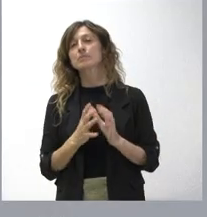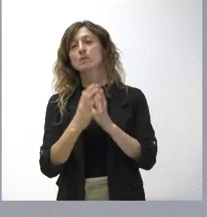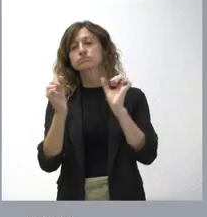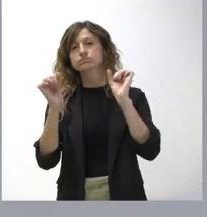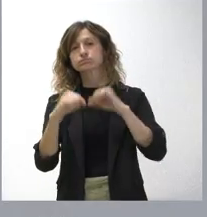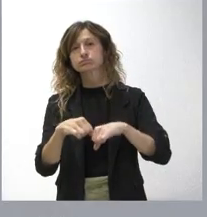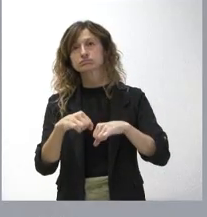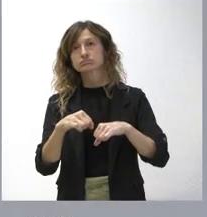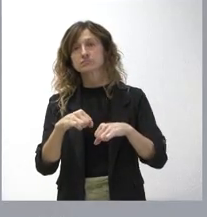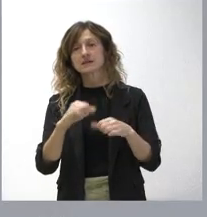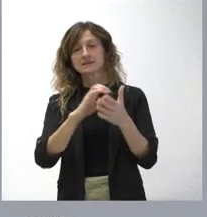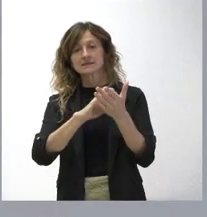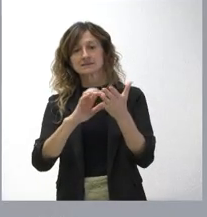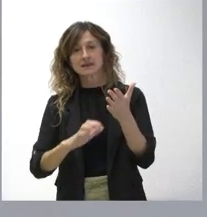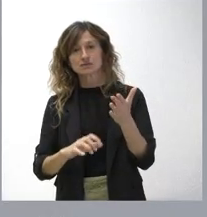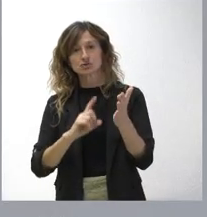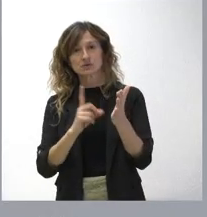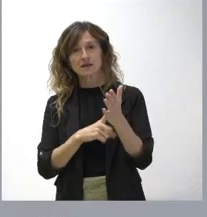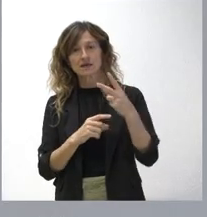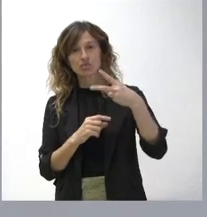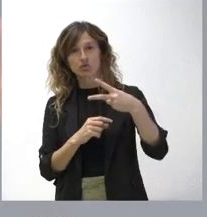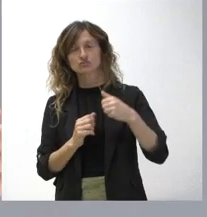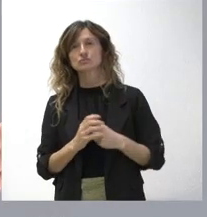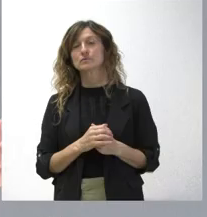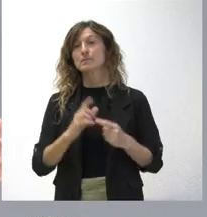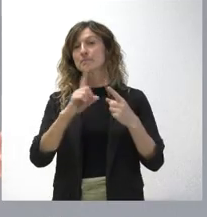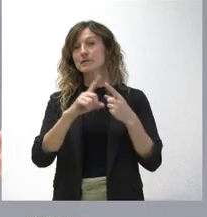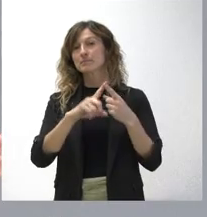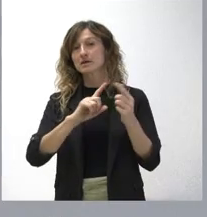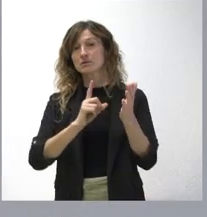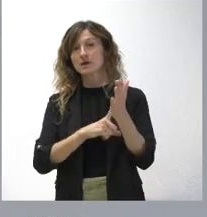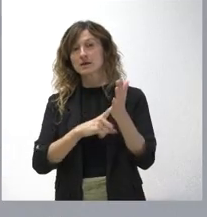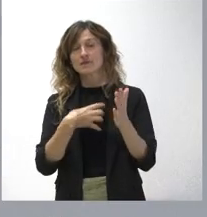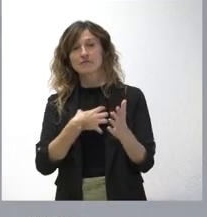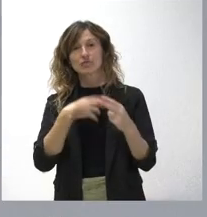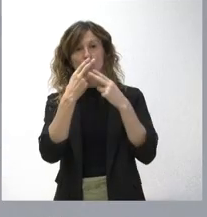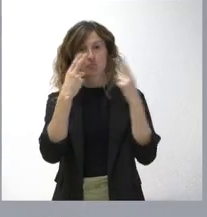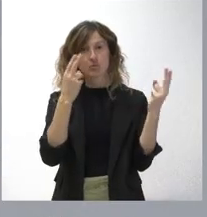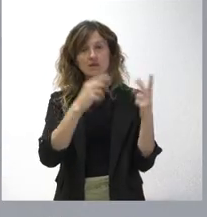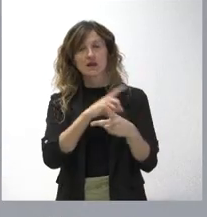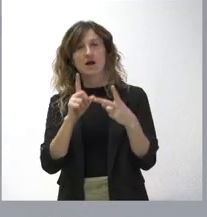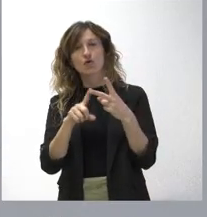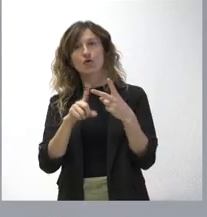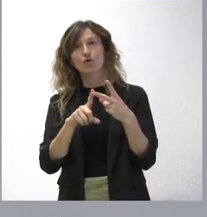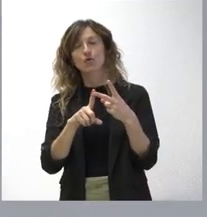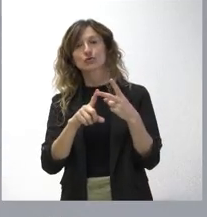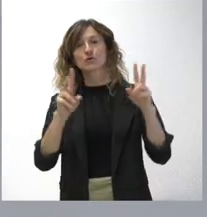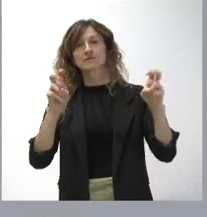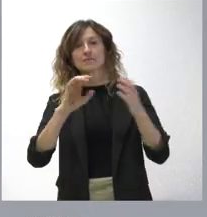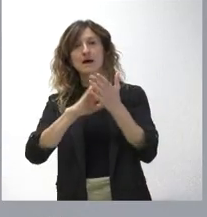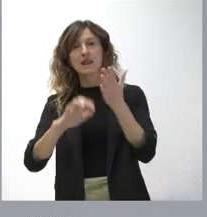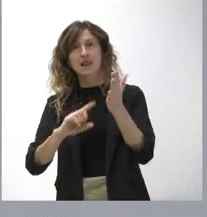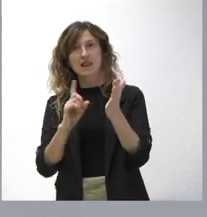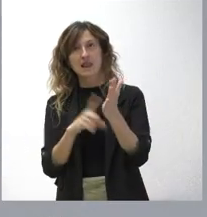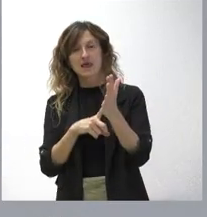el acometer dos textos legislativos. Por un lado, el texto de la ley de función pública y, por otro lado, un texto legislativo